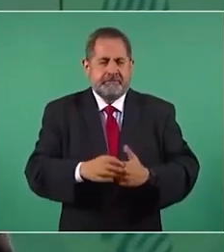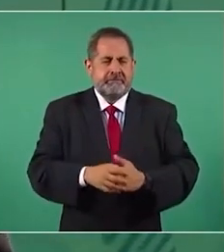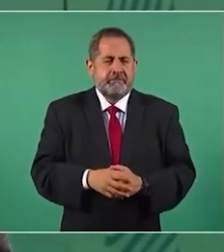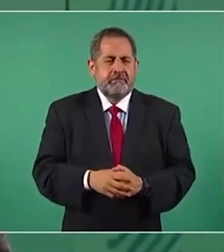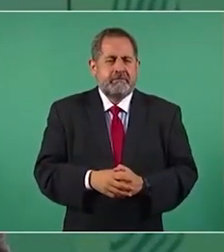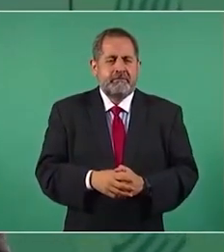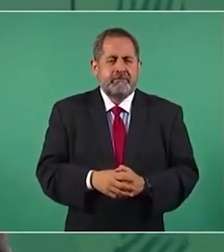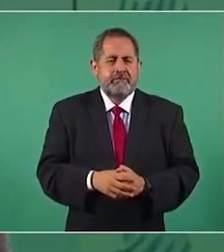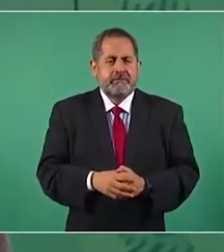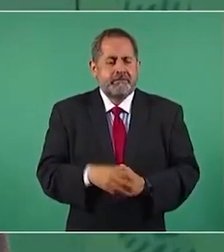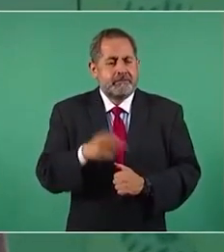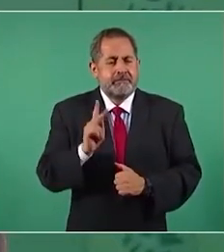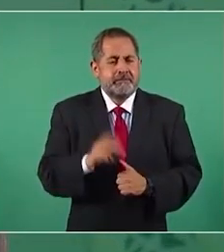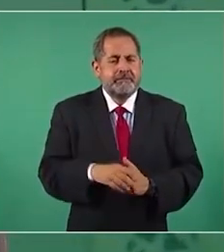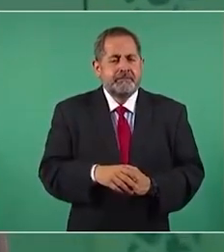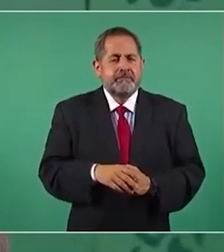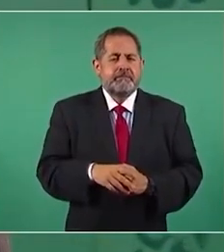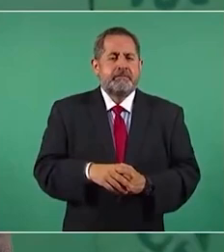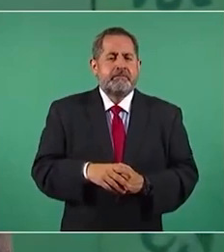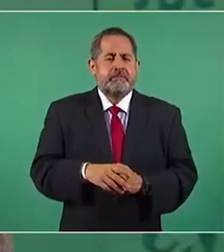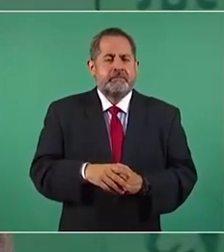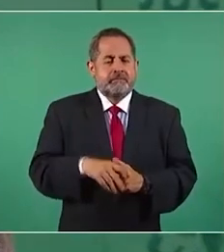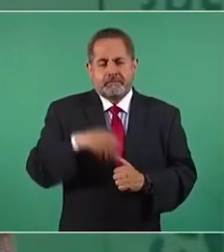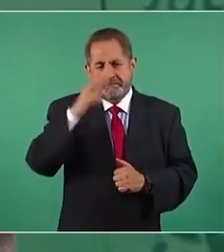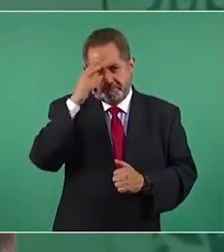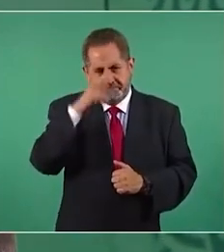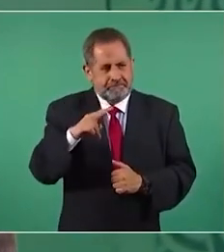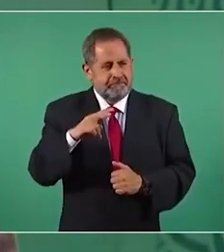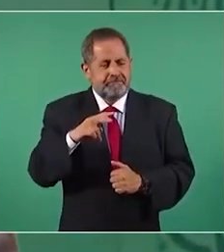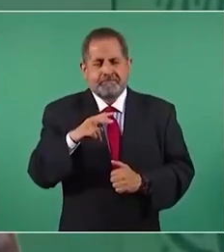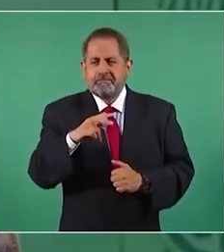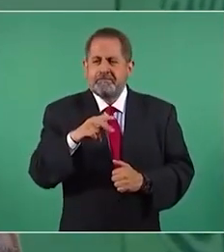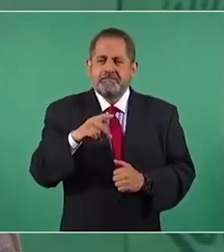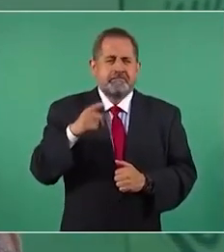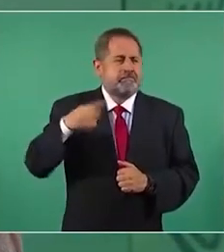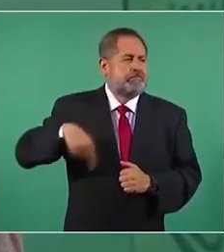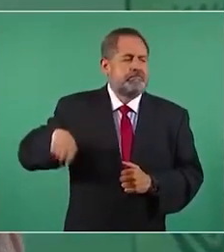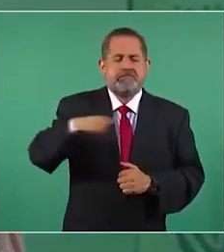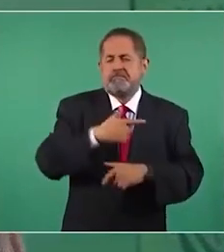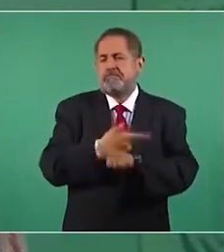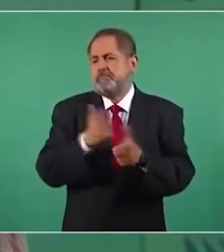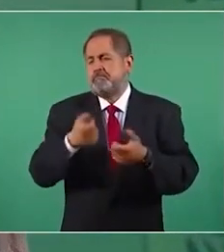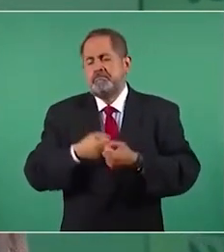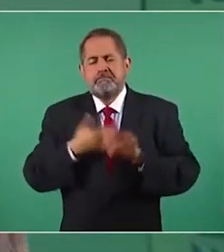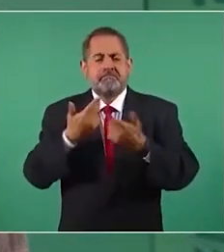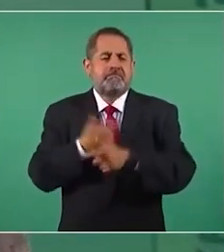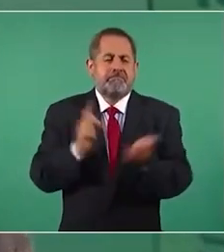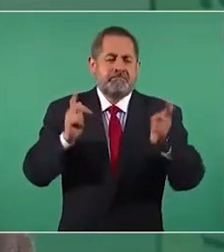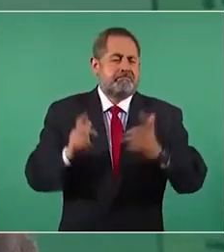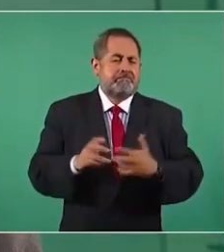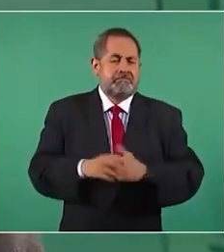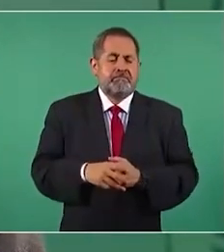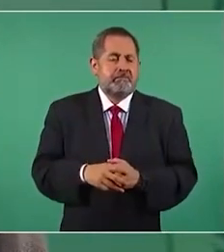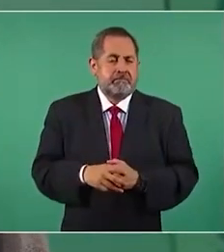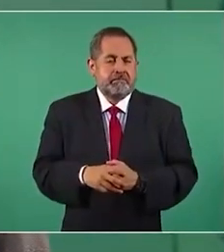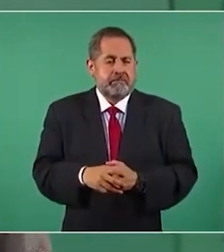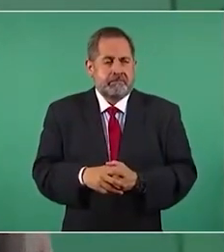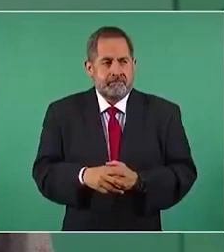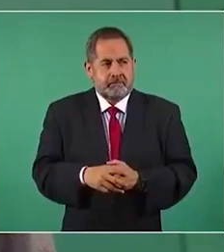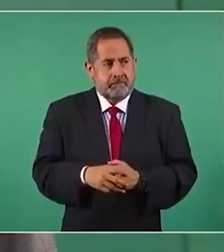pero en México hay libertades aquí pueden